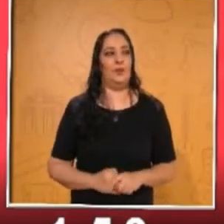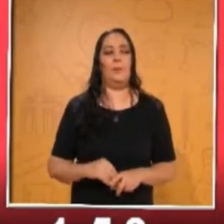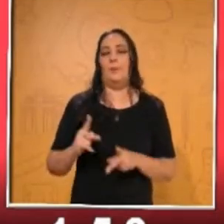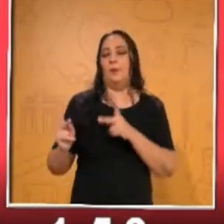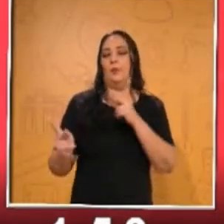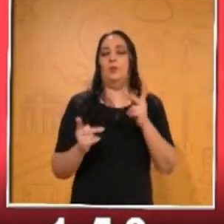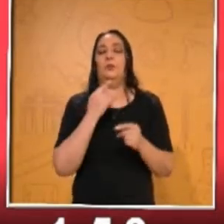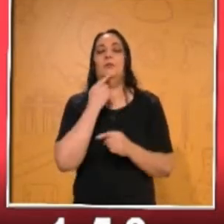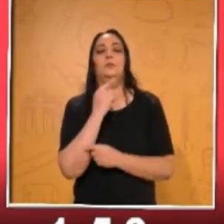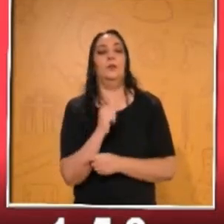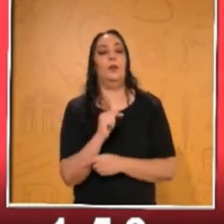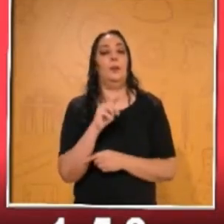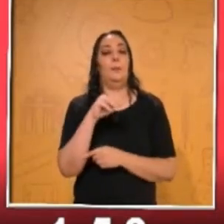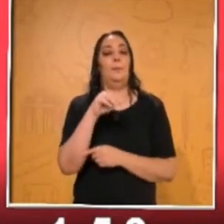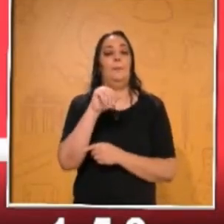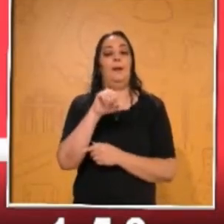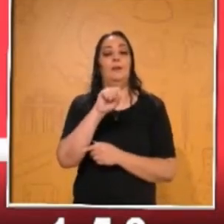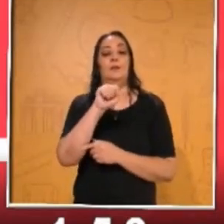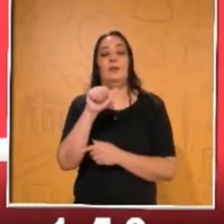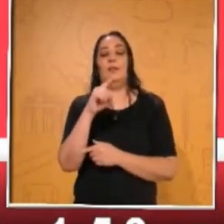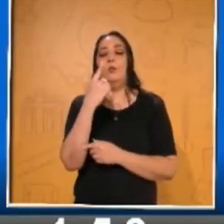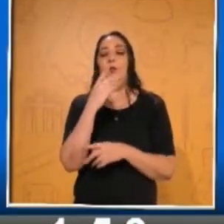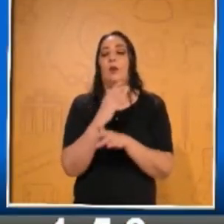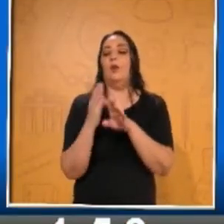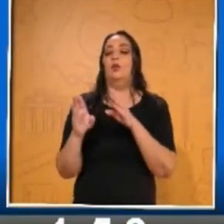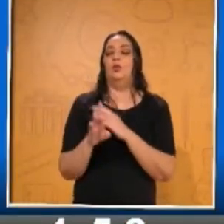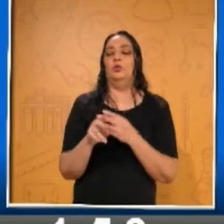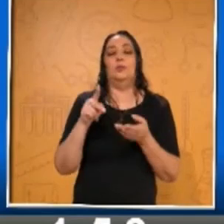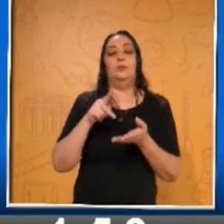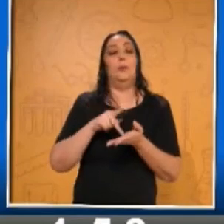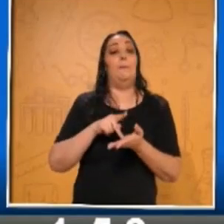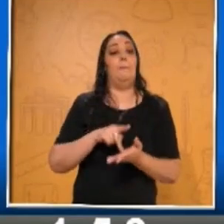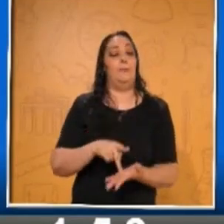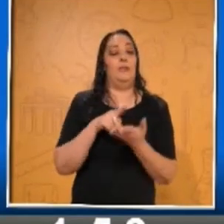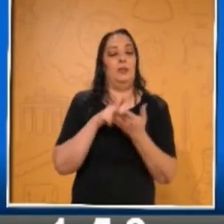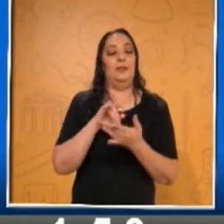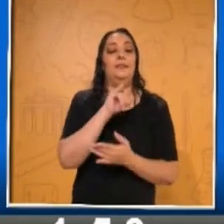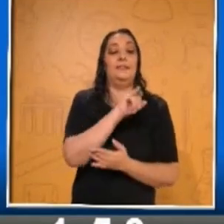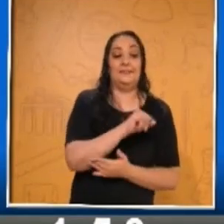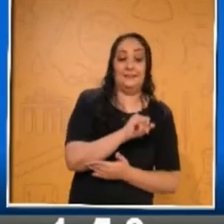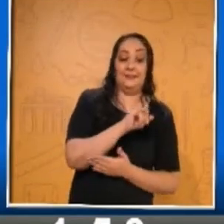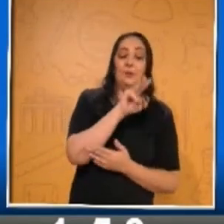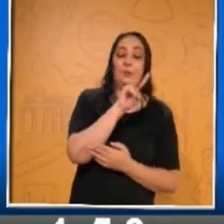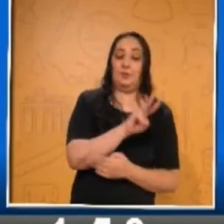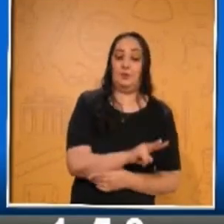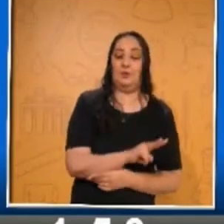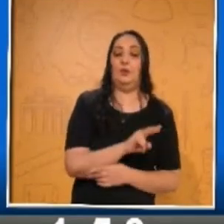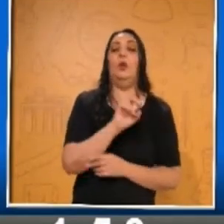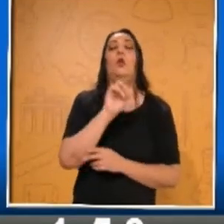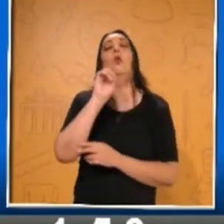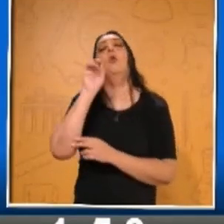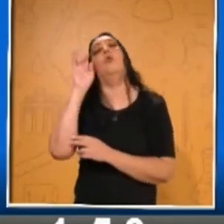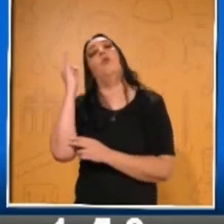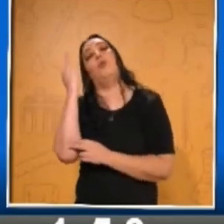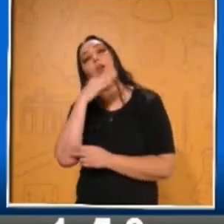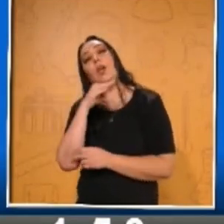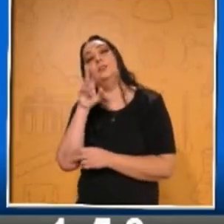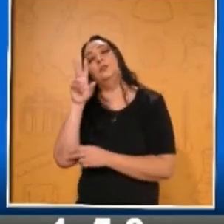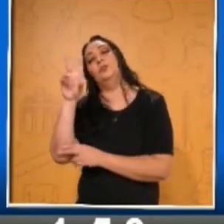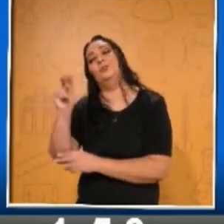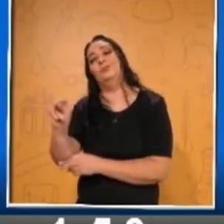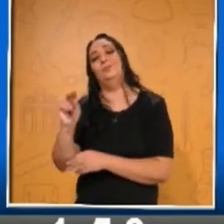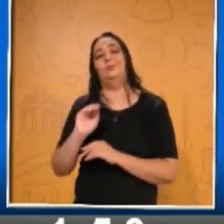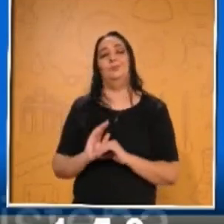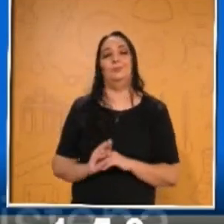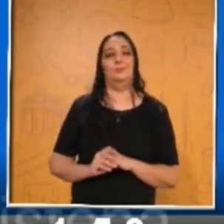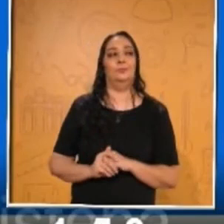pregunta es, la masa de un objeto se mide en kilogramos. ¿Verdadero para el triangulito o falso para el